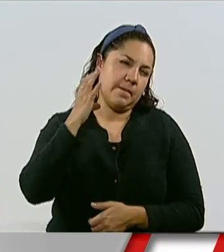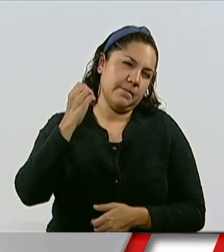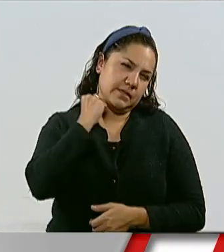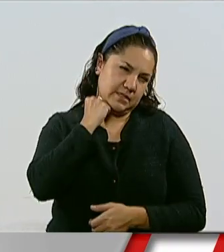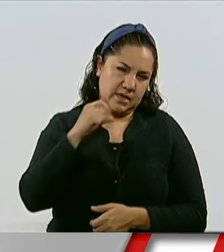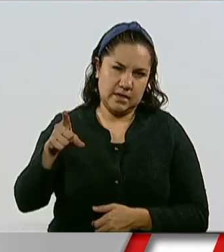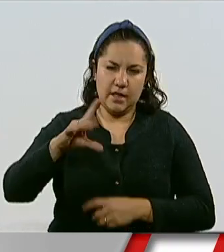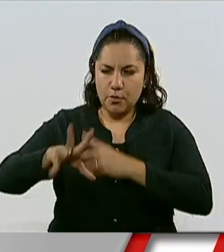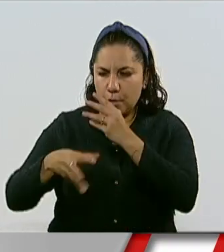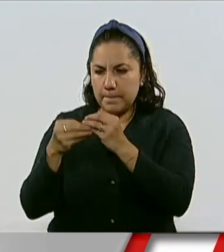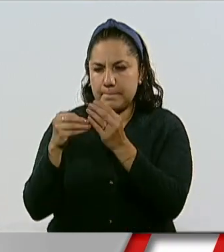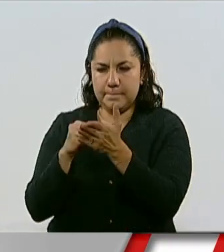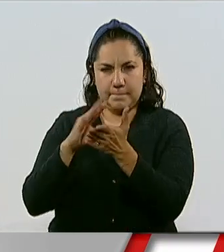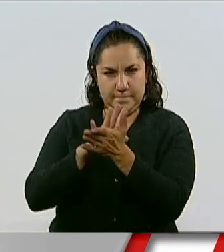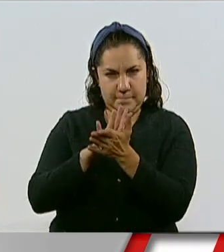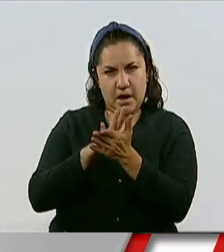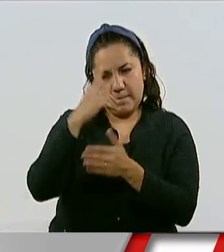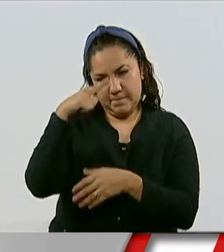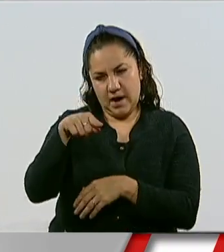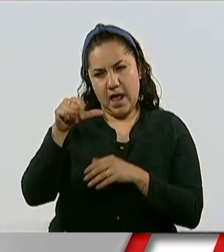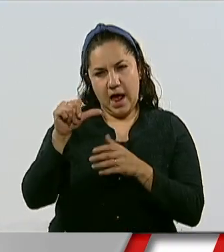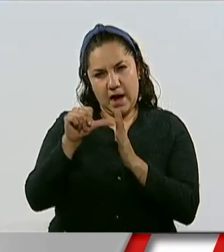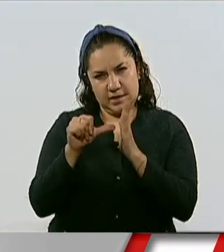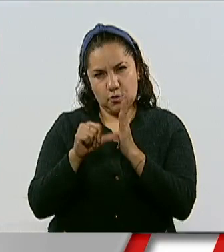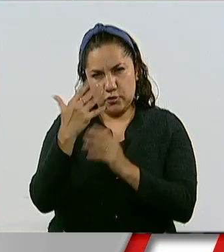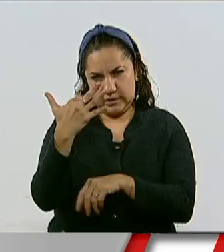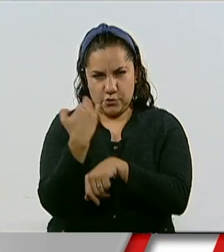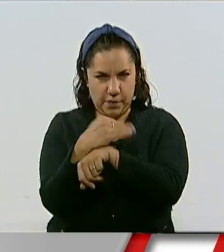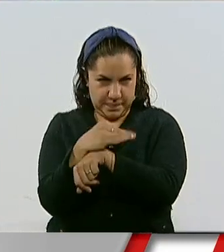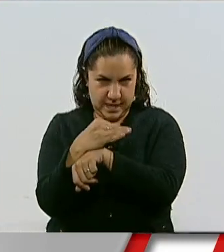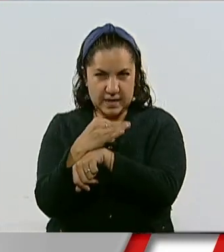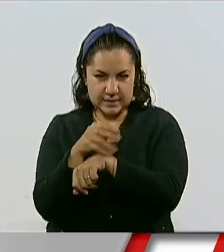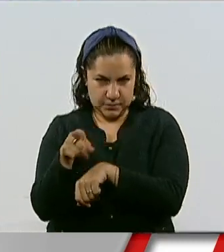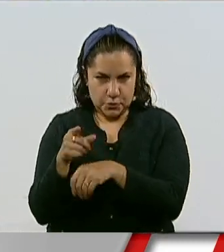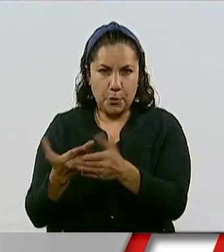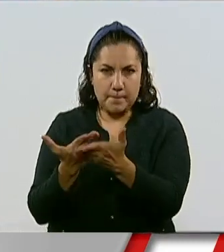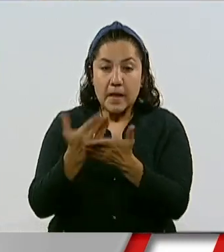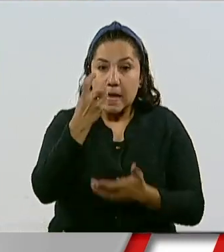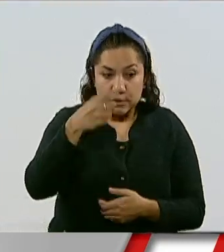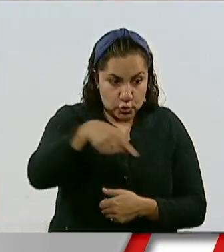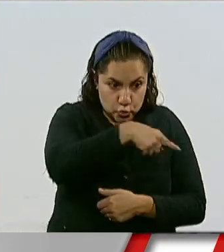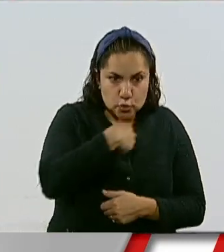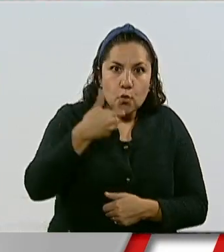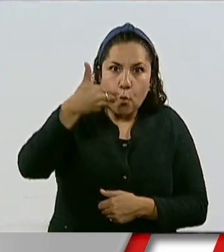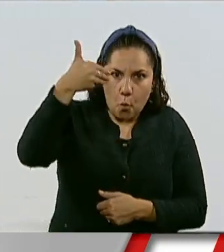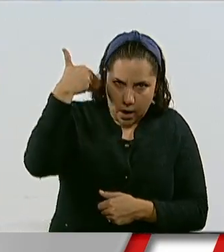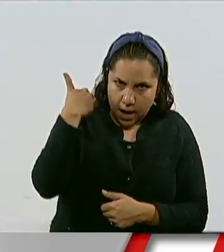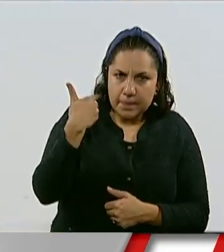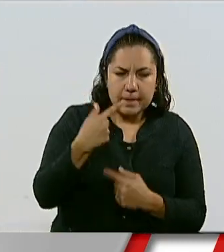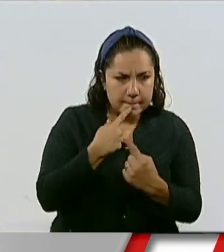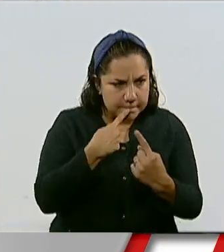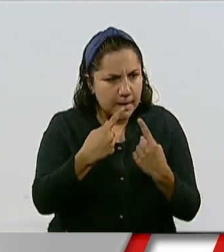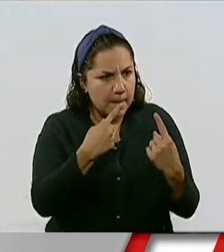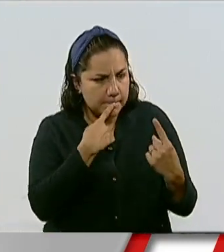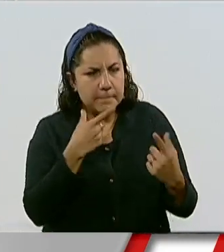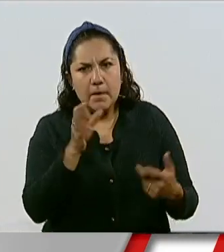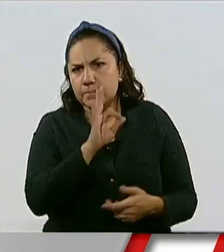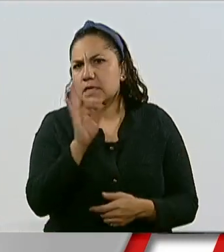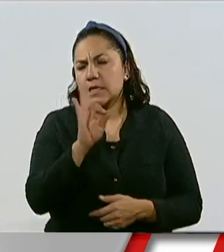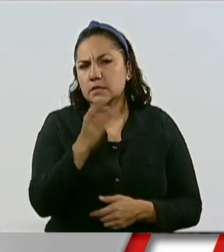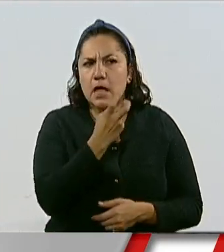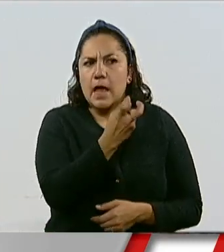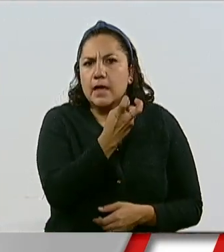Otra historia en el Senado de la República, en principio era algo que nosotros habíamos discutido y que pensábamos en principio pudiera estar